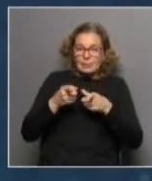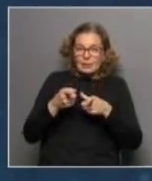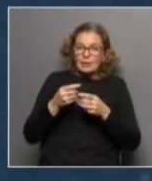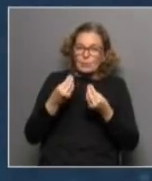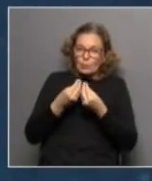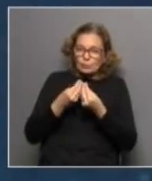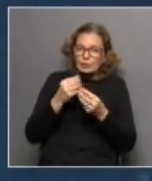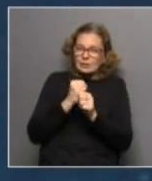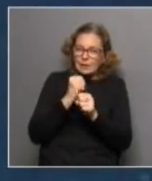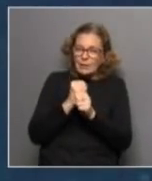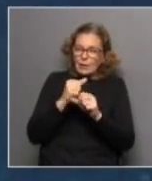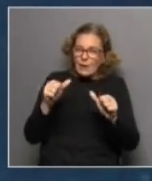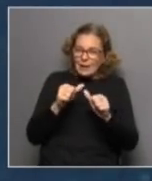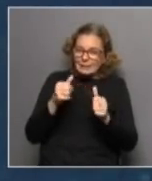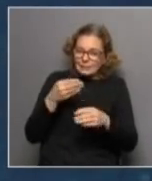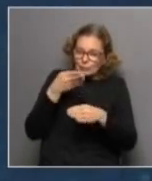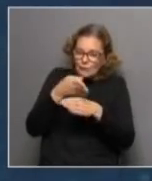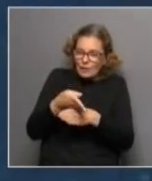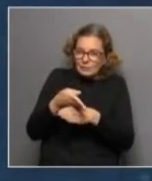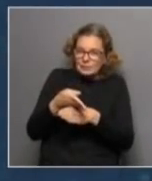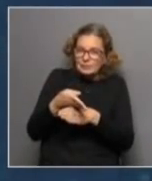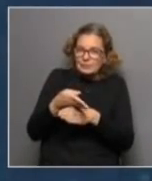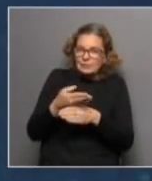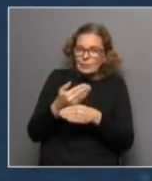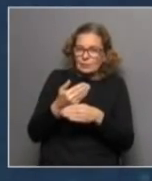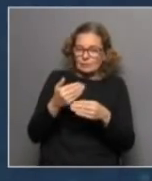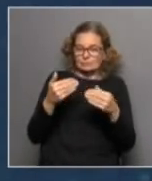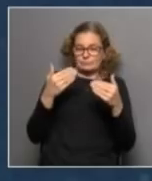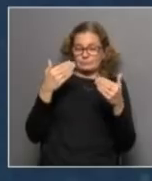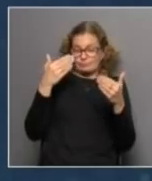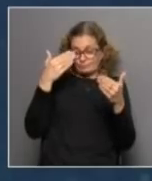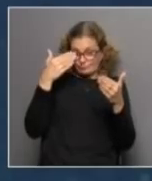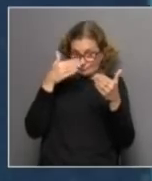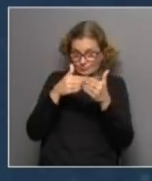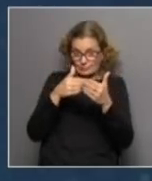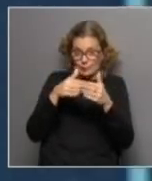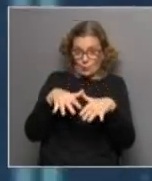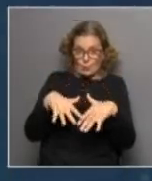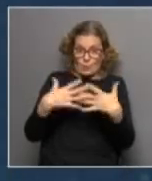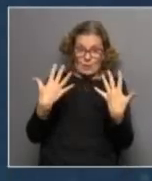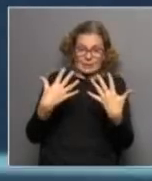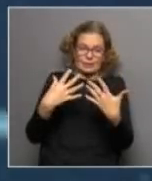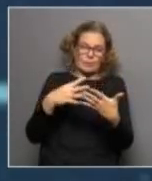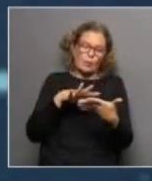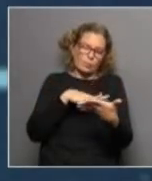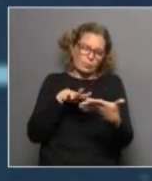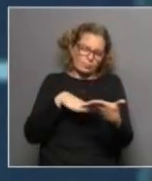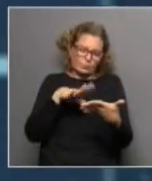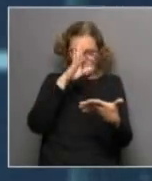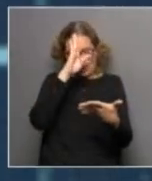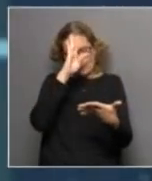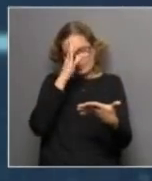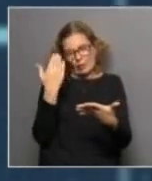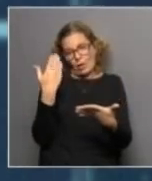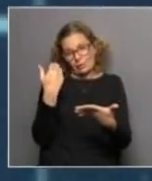mucho del trabajo que ustedes hacen en el campo se termina dando de frente contra cualquier marco teórico que exista en la